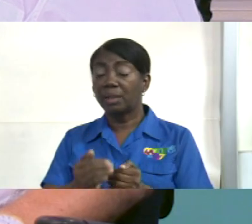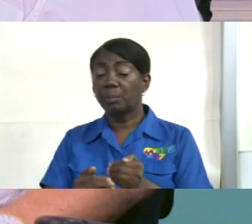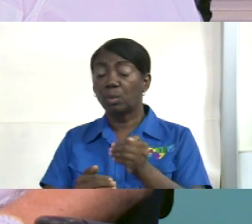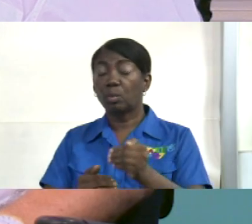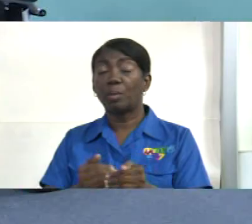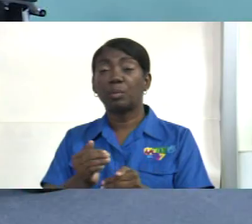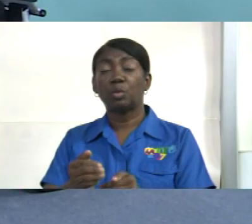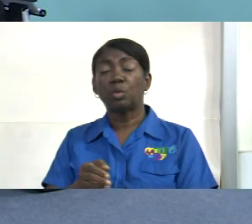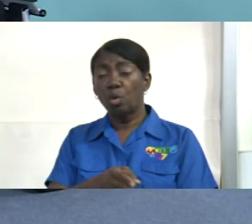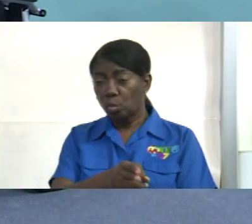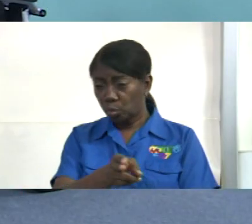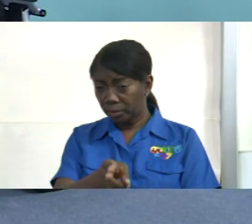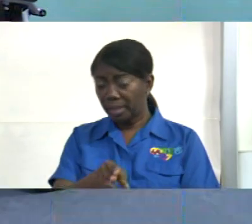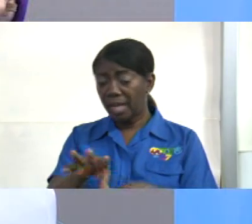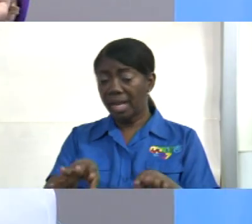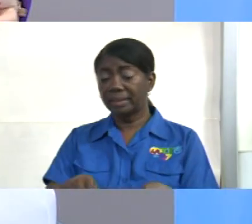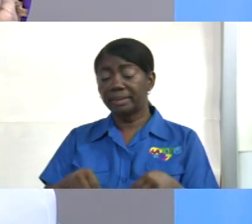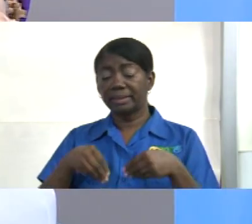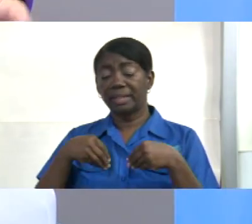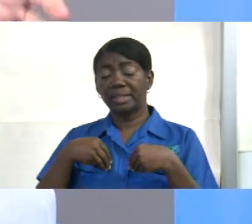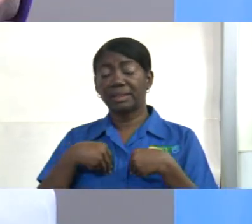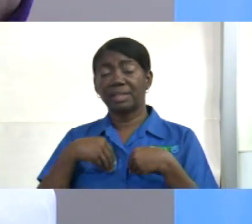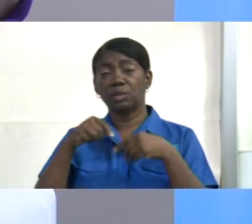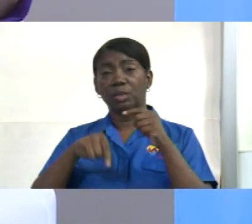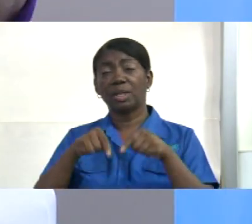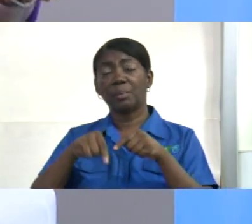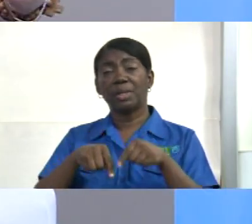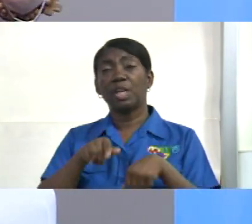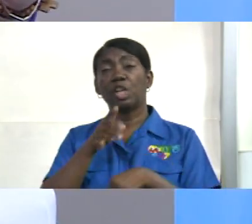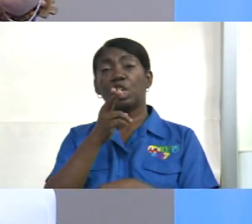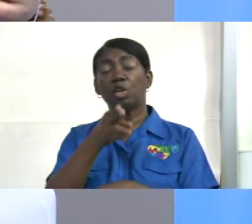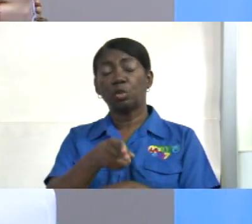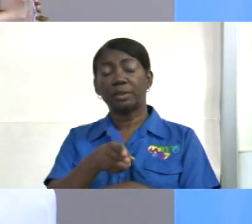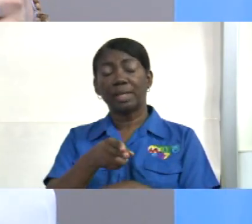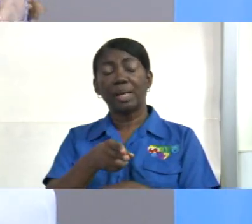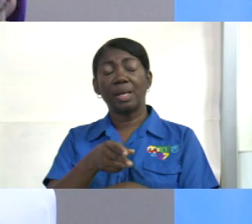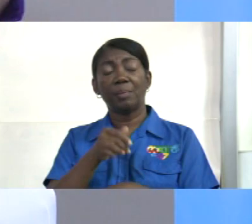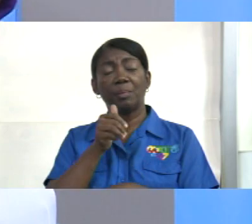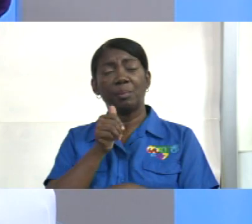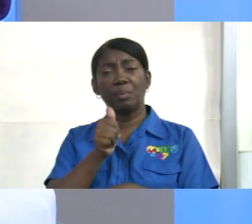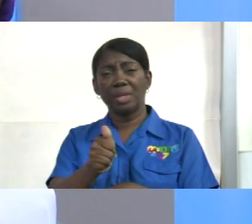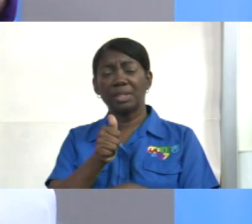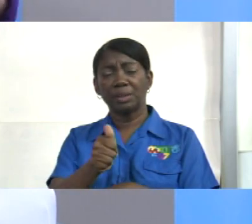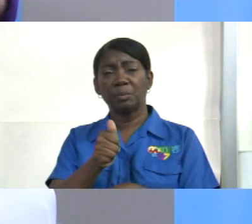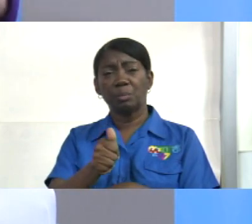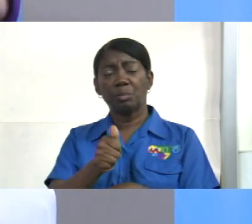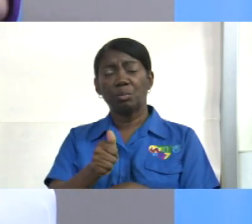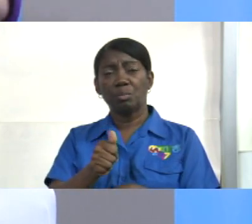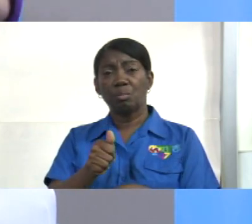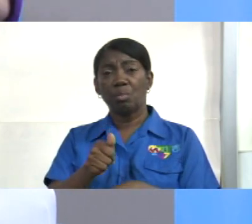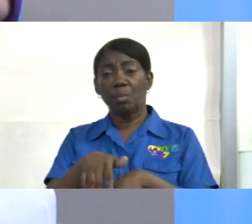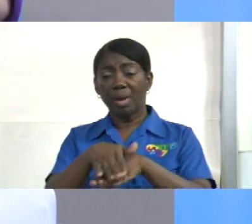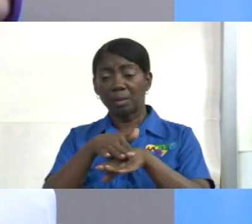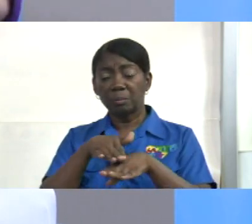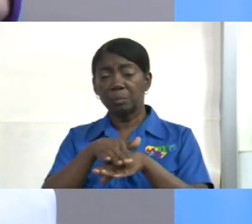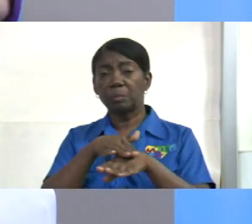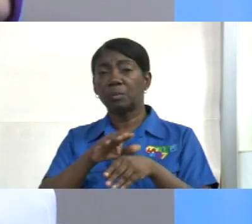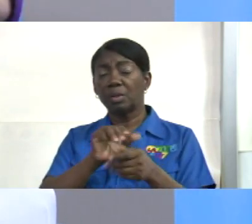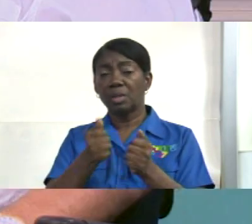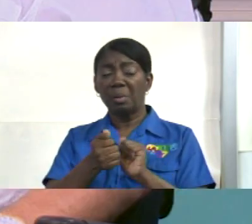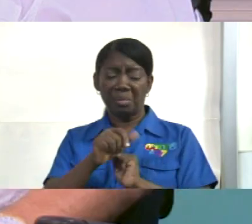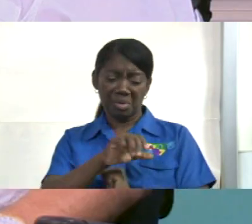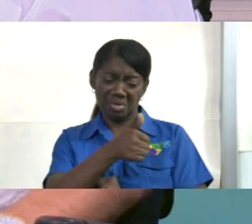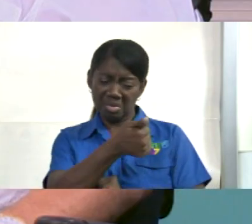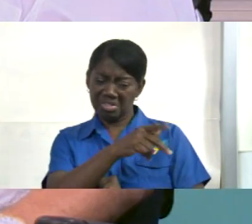usted asume su discapacidad y usted mismo se adapta pero cuando sale a la calle los demás no